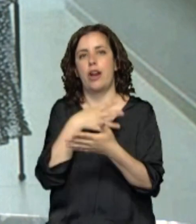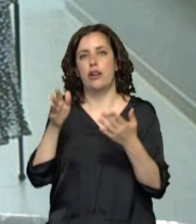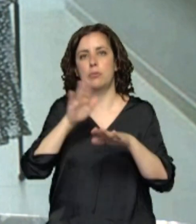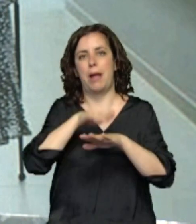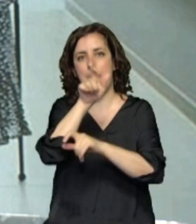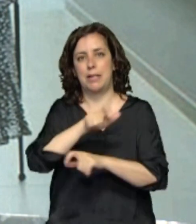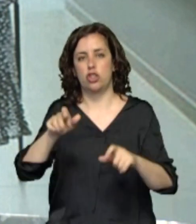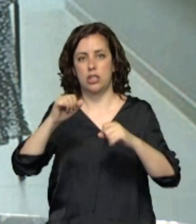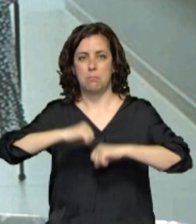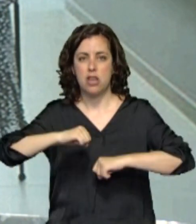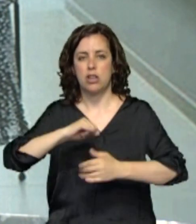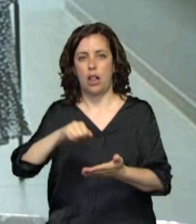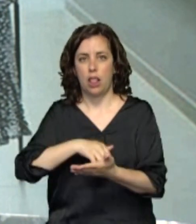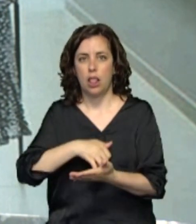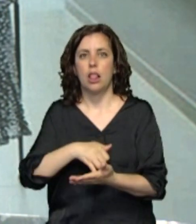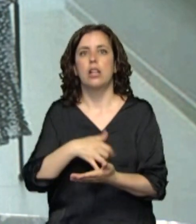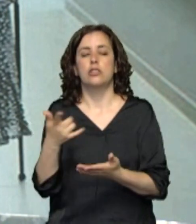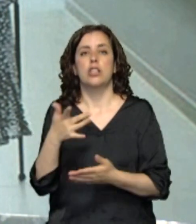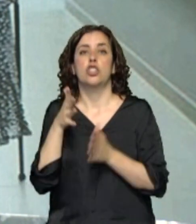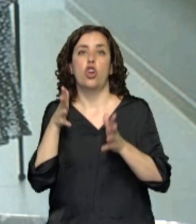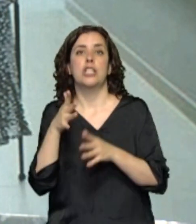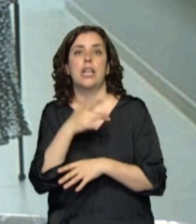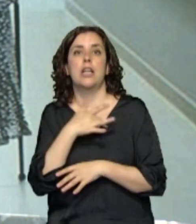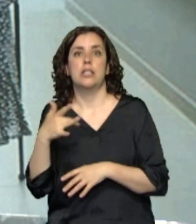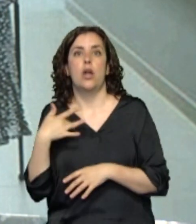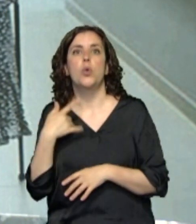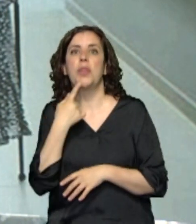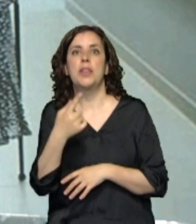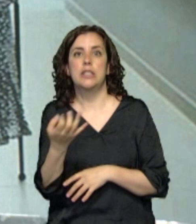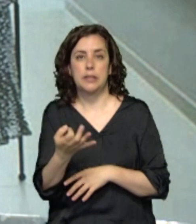más vulnerables. Lo decía así la consejera de Salud, Santos Indurain.